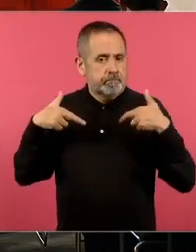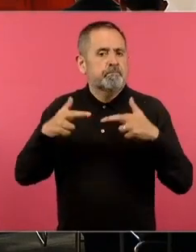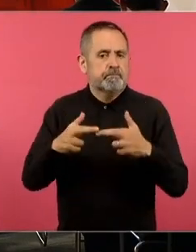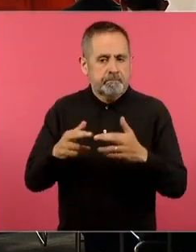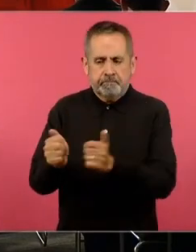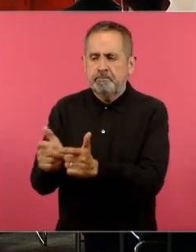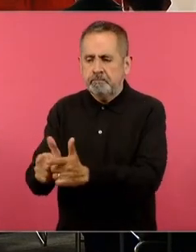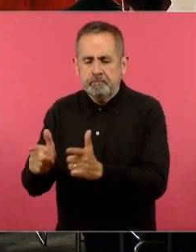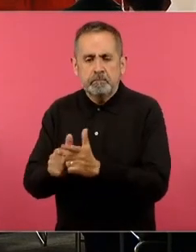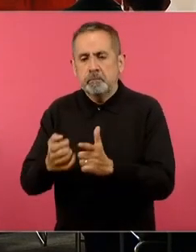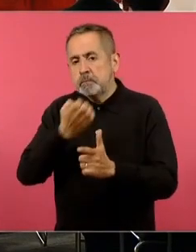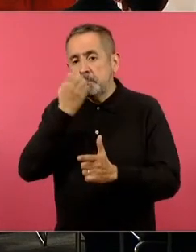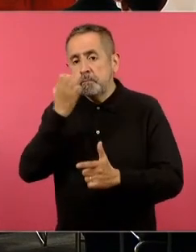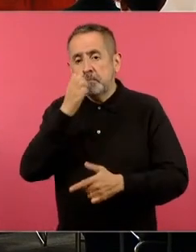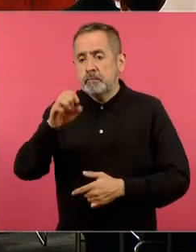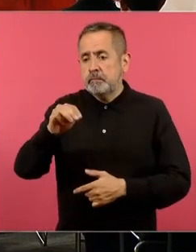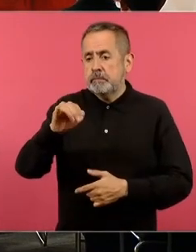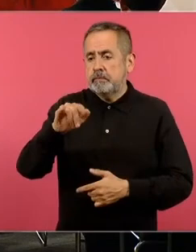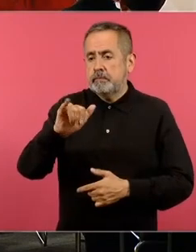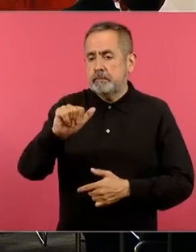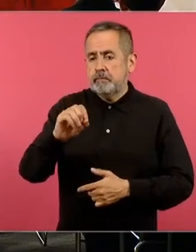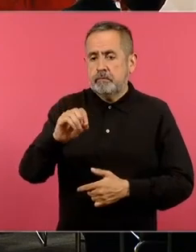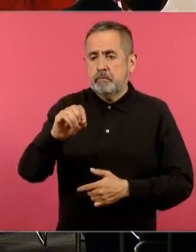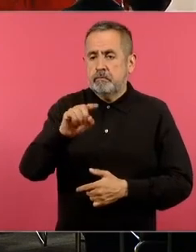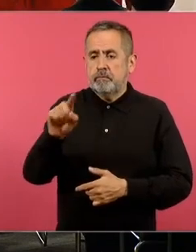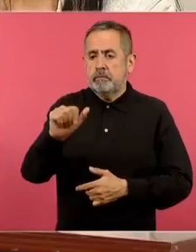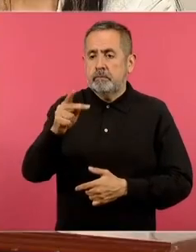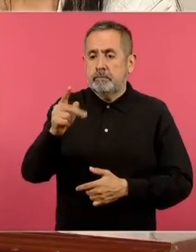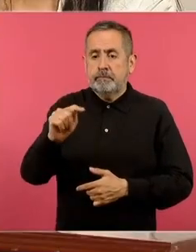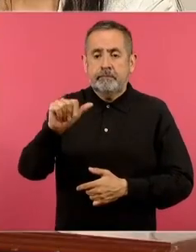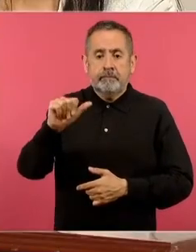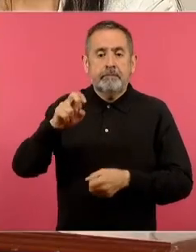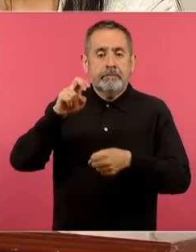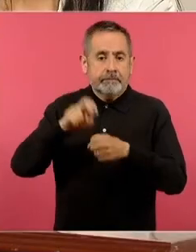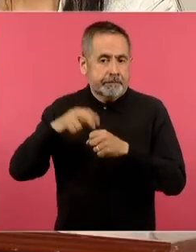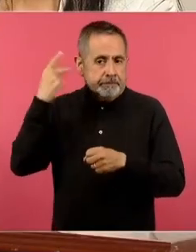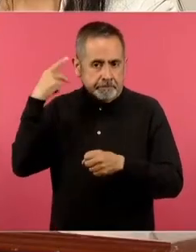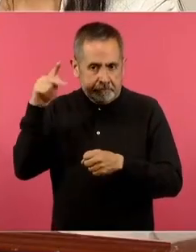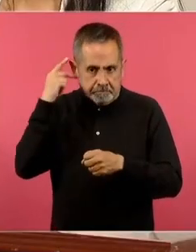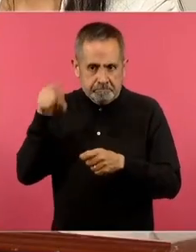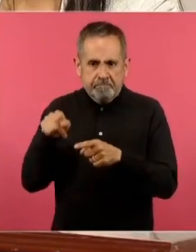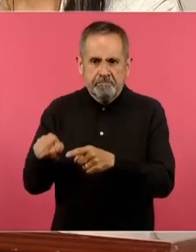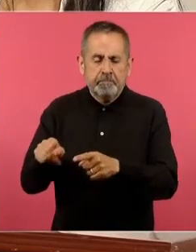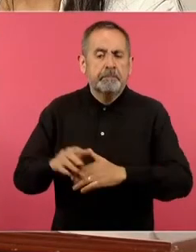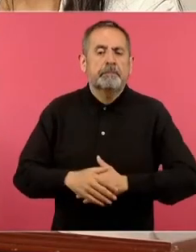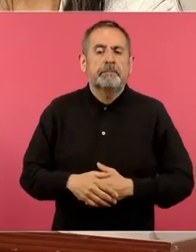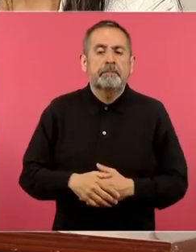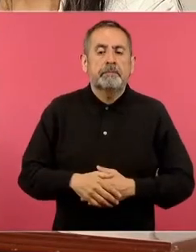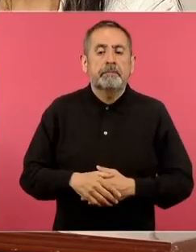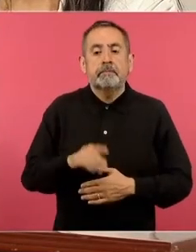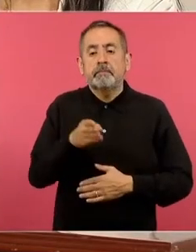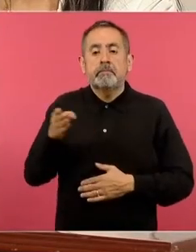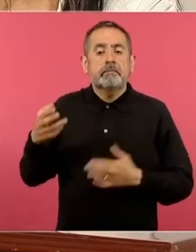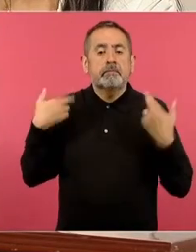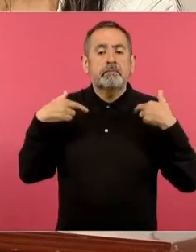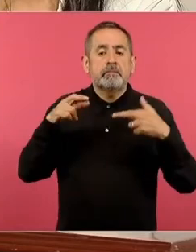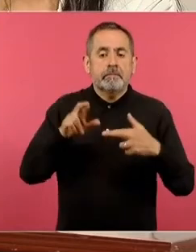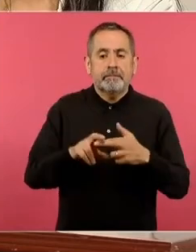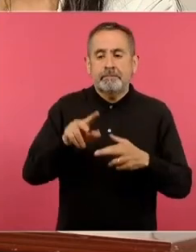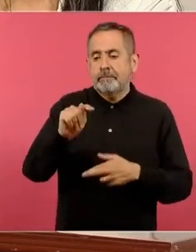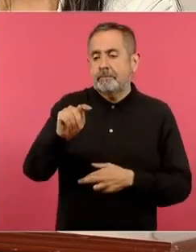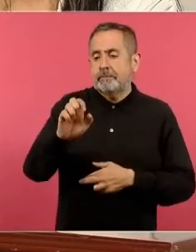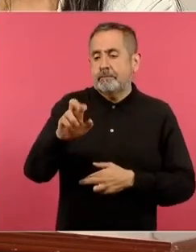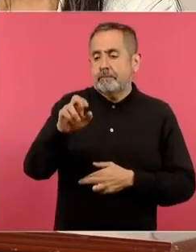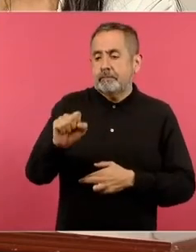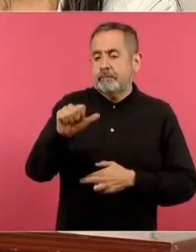a Grupo de la Escuela Emiliano Zapata de Atlixco, Puebla. La maestra María Teresa Fuentes García,